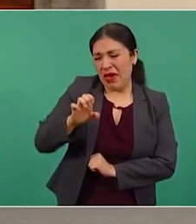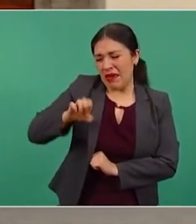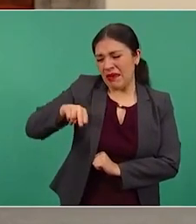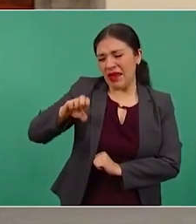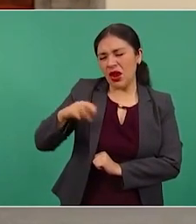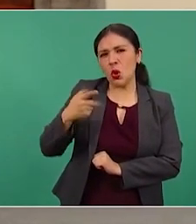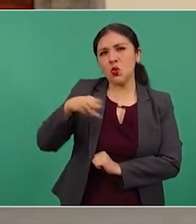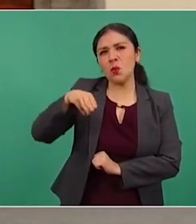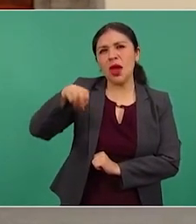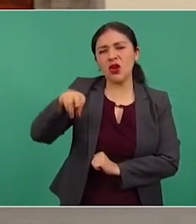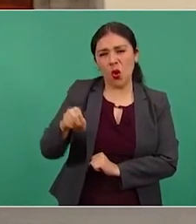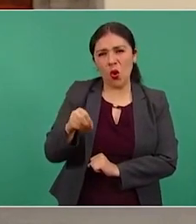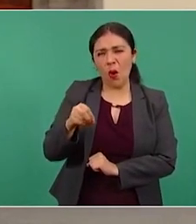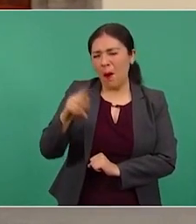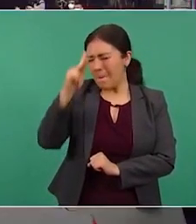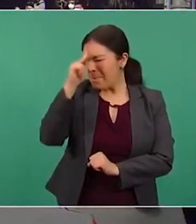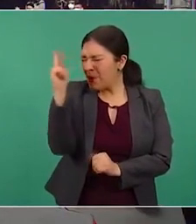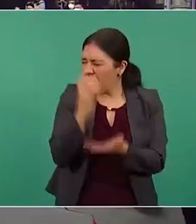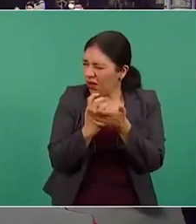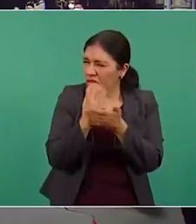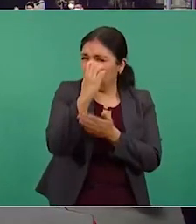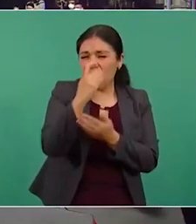archiloco, americano.